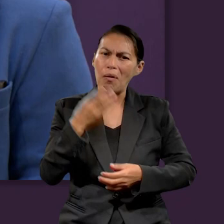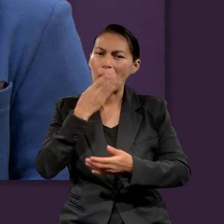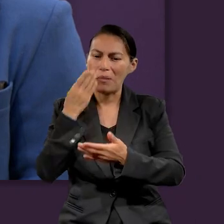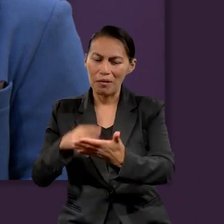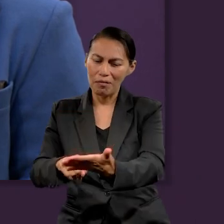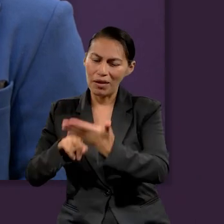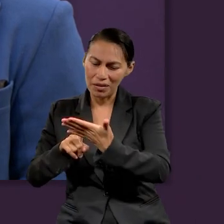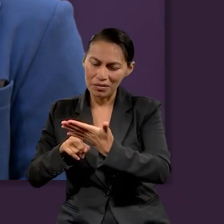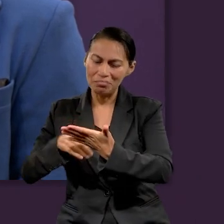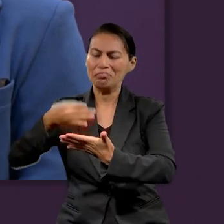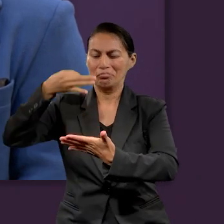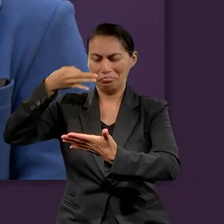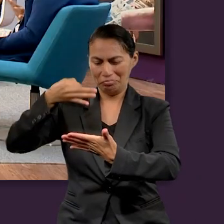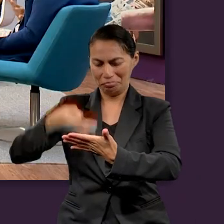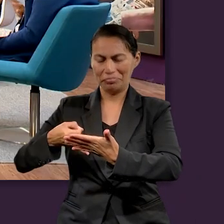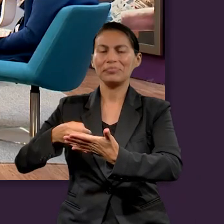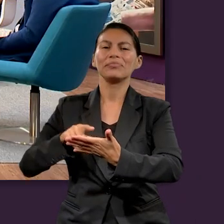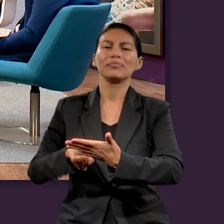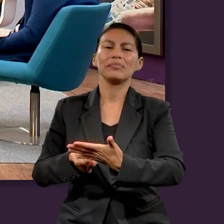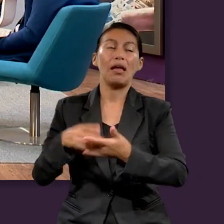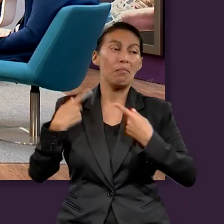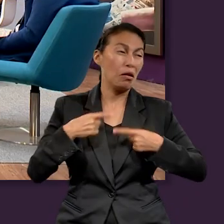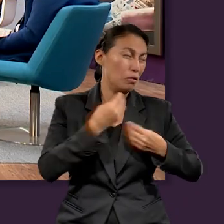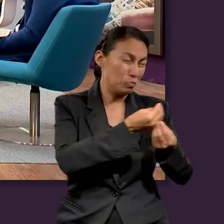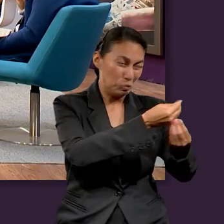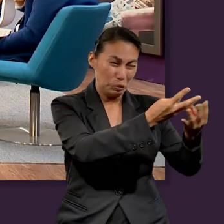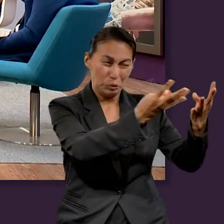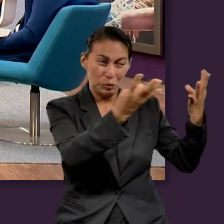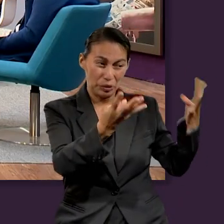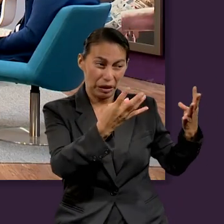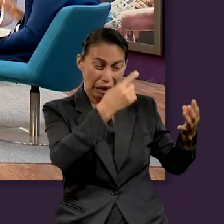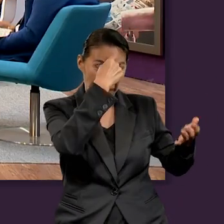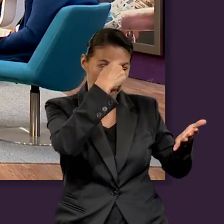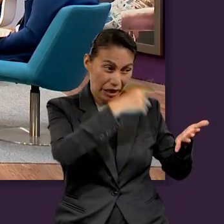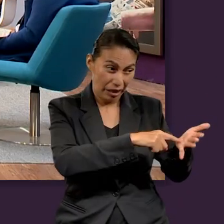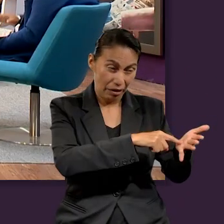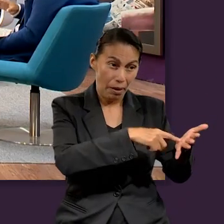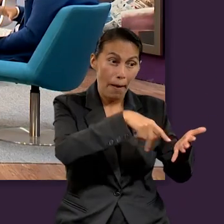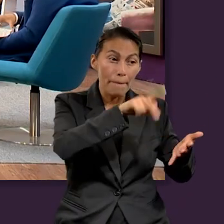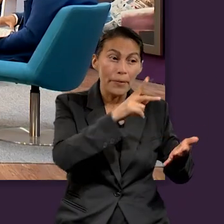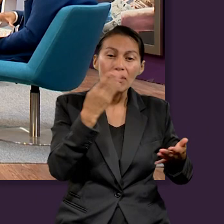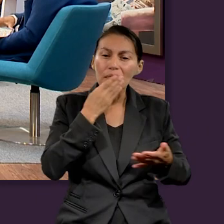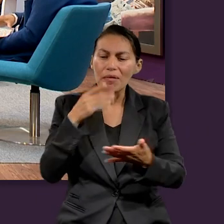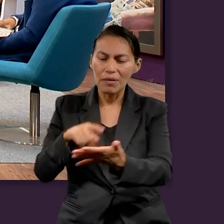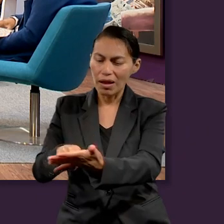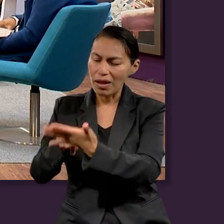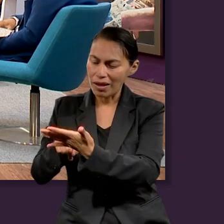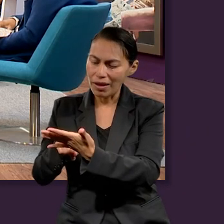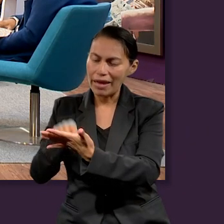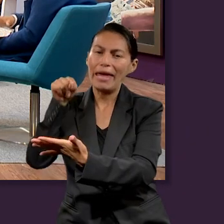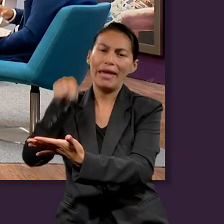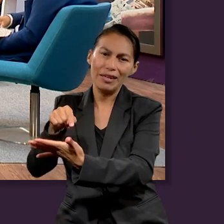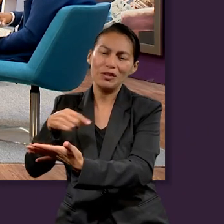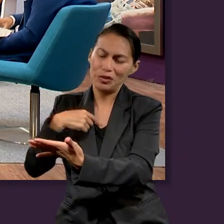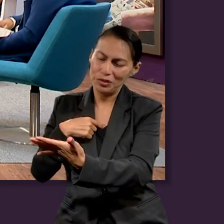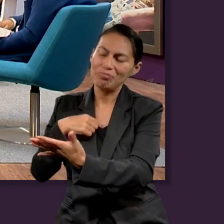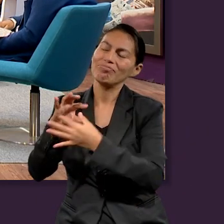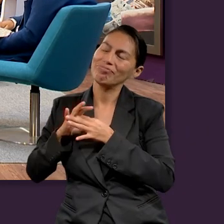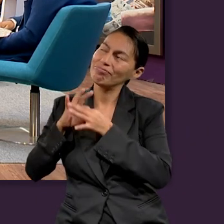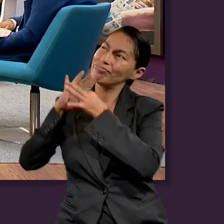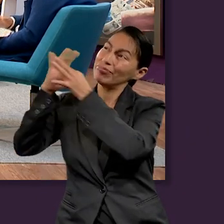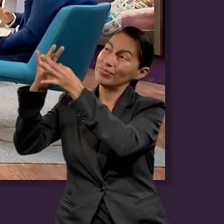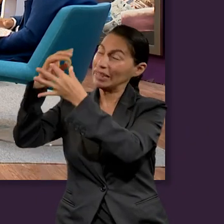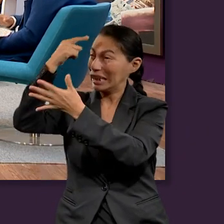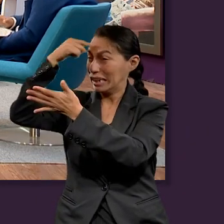Con eso me quedo. Definitivamente. Muchos pueden creer en algo. Pero lo que dice la Biblia es lo que debo